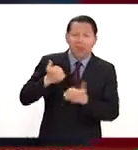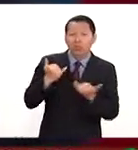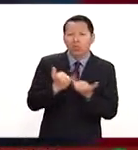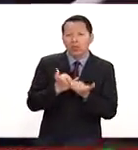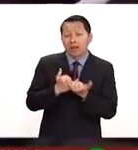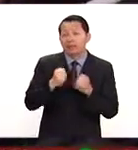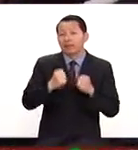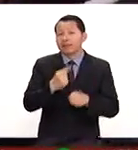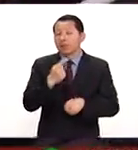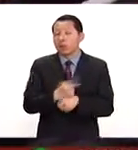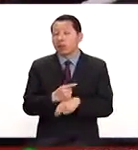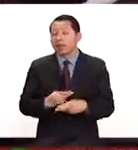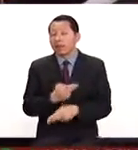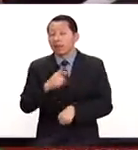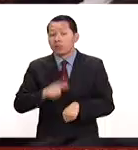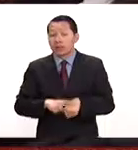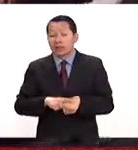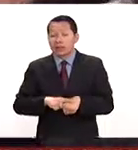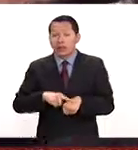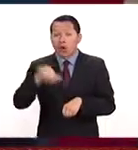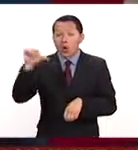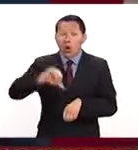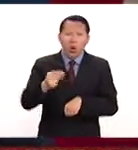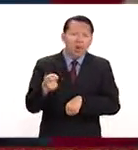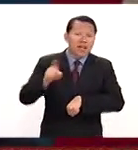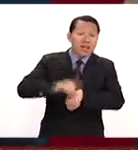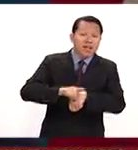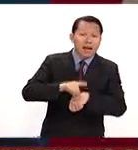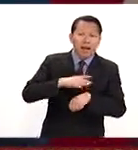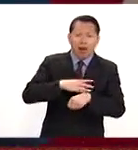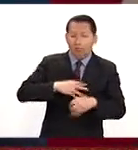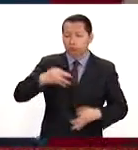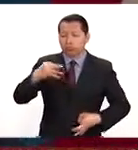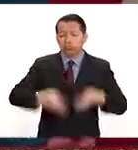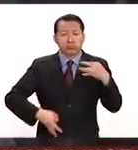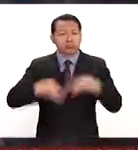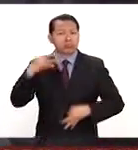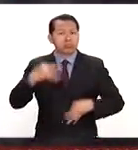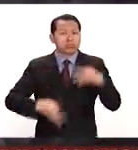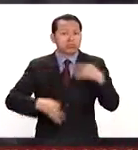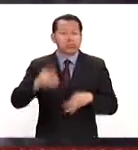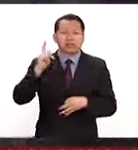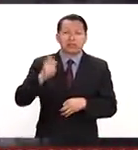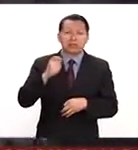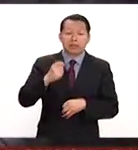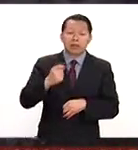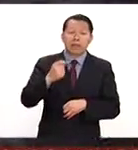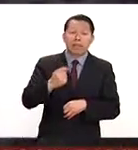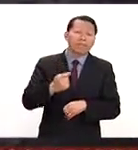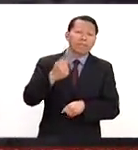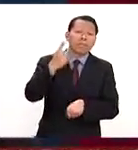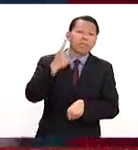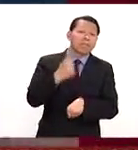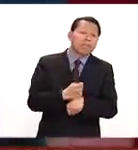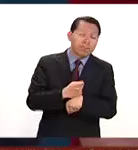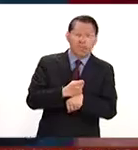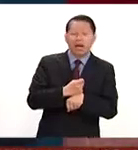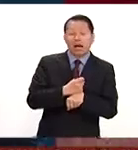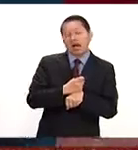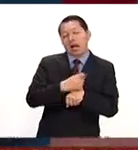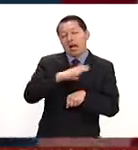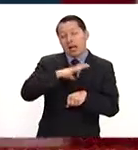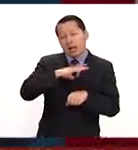unos minutos más estará entrando a las Cortes Federales de Estados Unidos la primera demanda contra el presidente Donald Trump